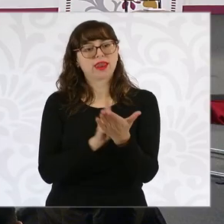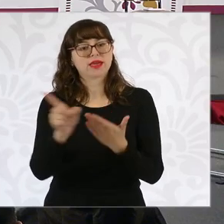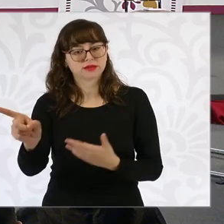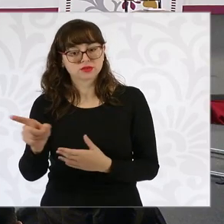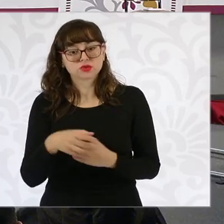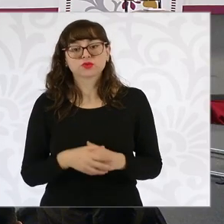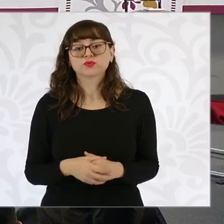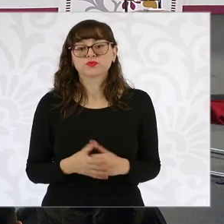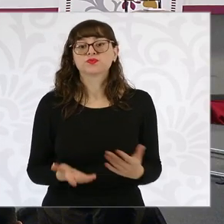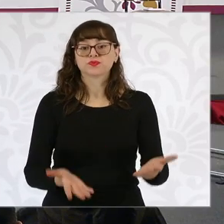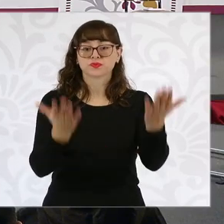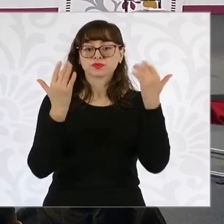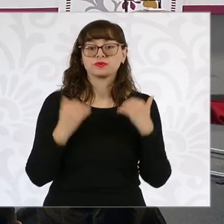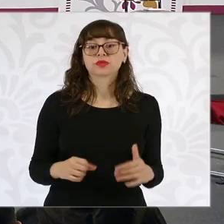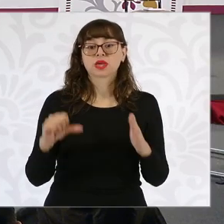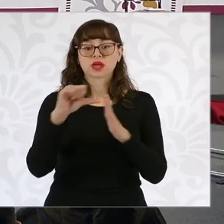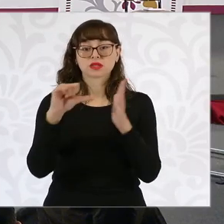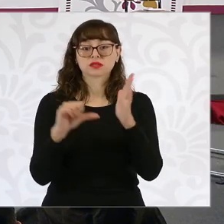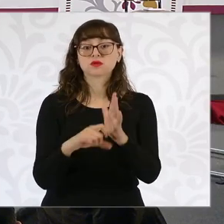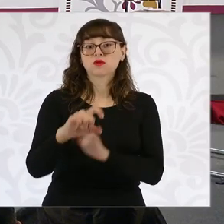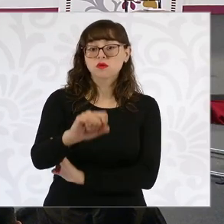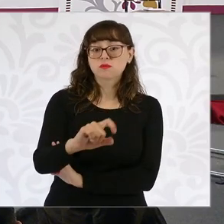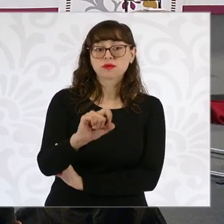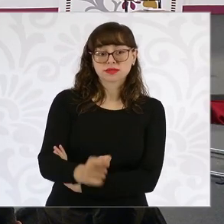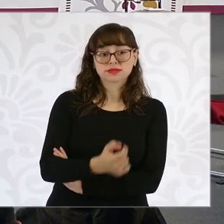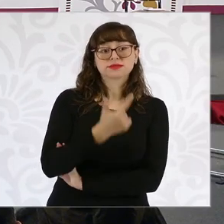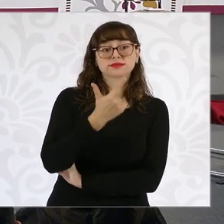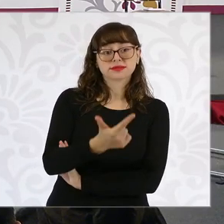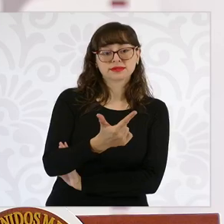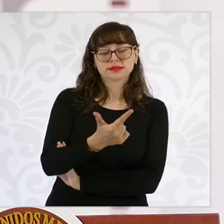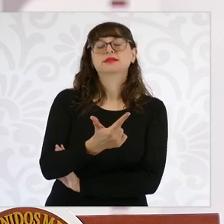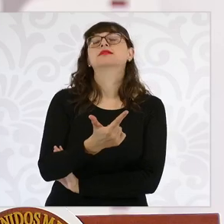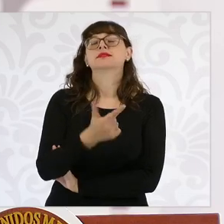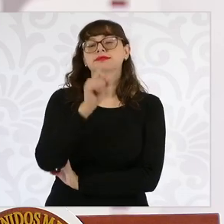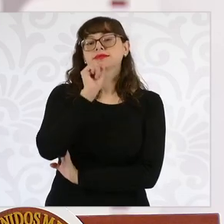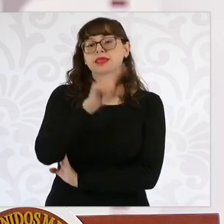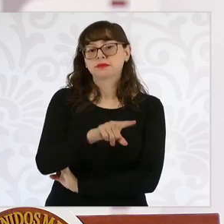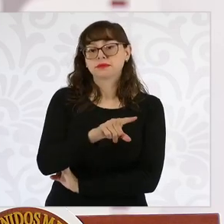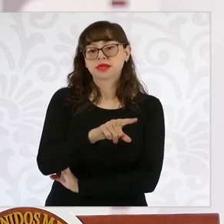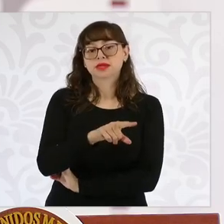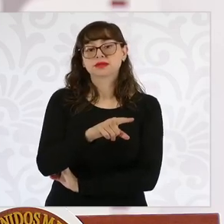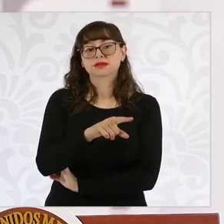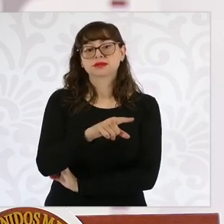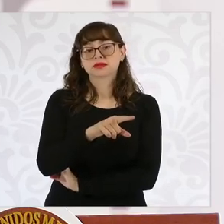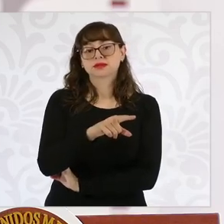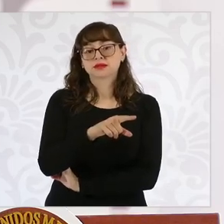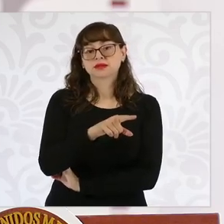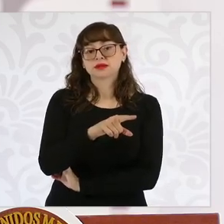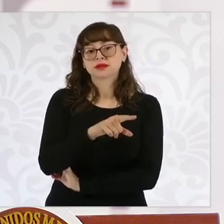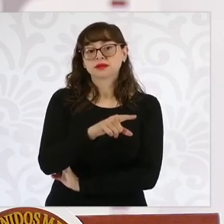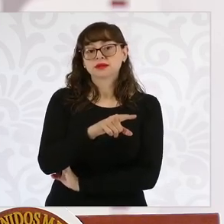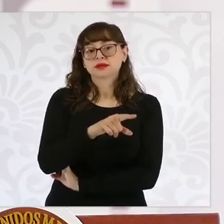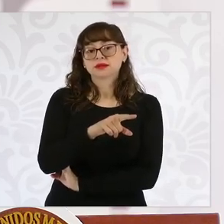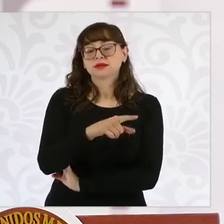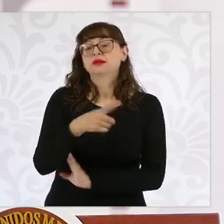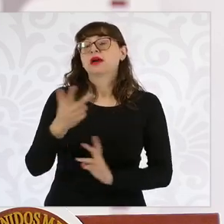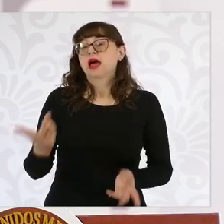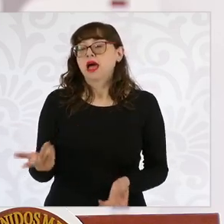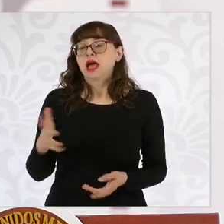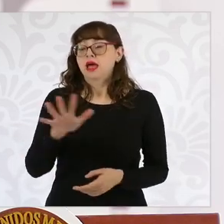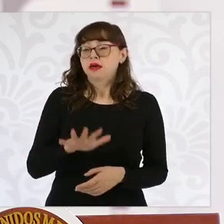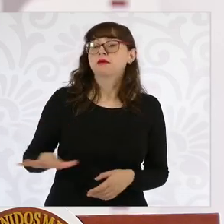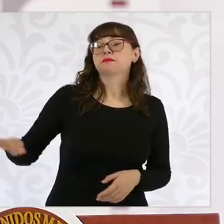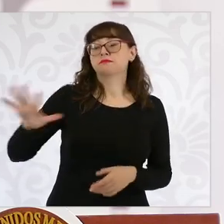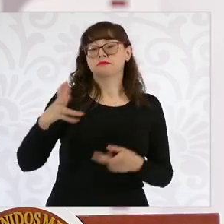en la reforma al artículo 27 se define un apoyo anual directo para la entrega de fertilizantes